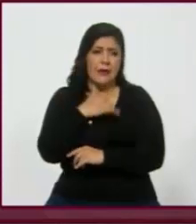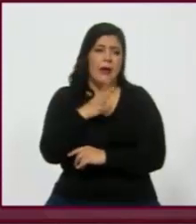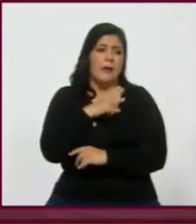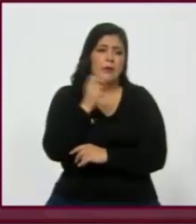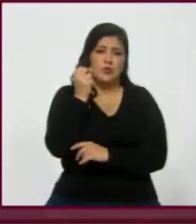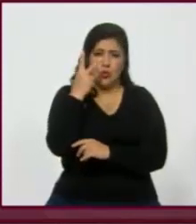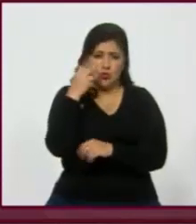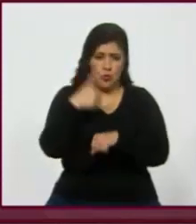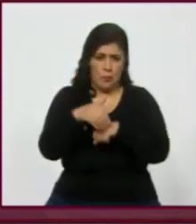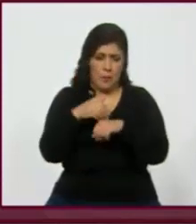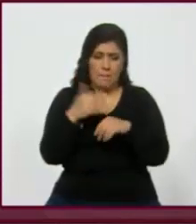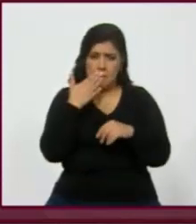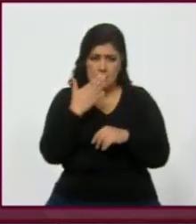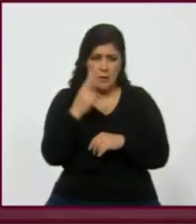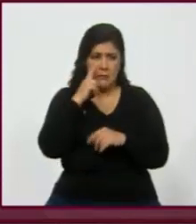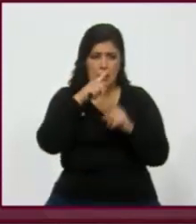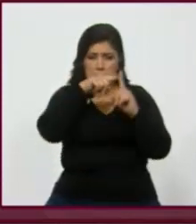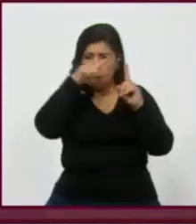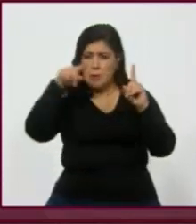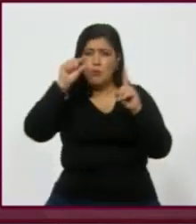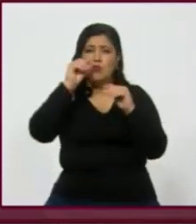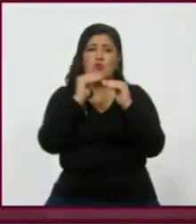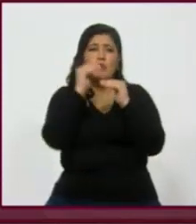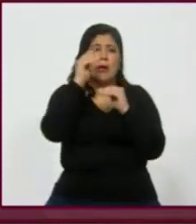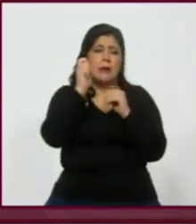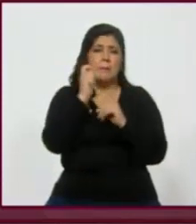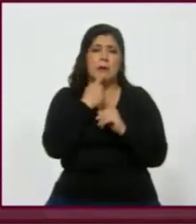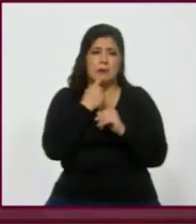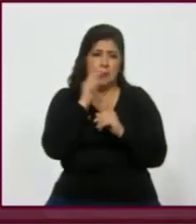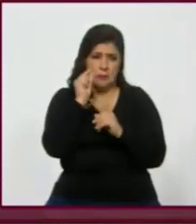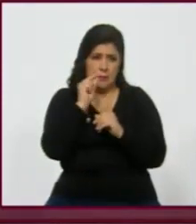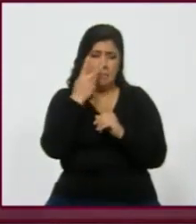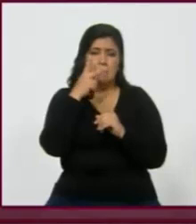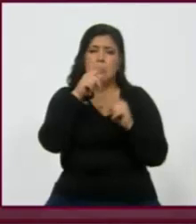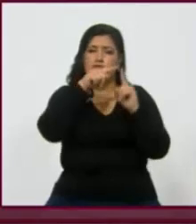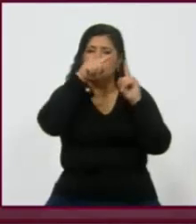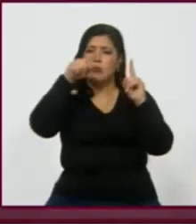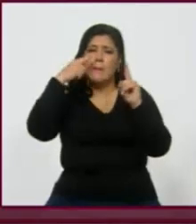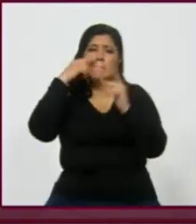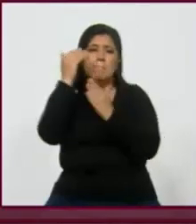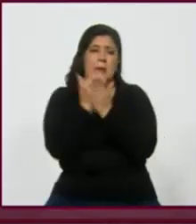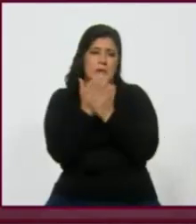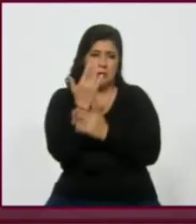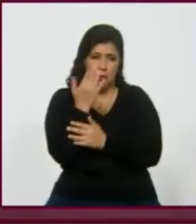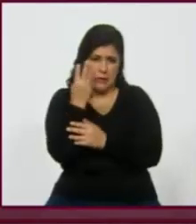muy bien. Y aquí sobreestimamos un poco más a López Obrador, pero está en el margen inferior de 53.